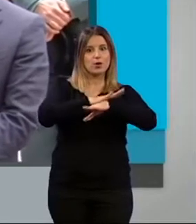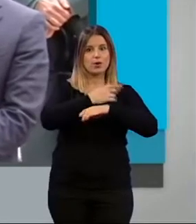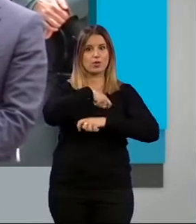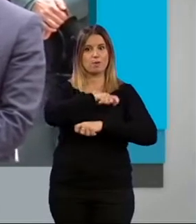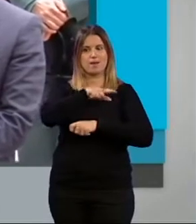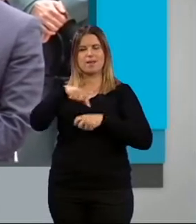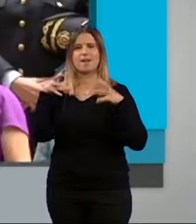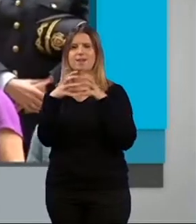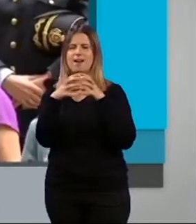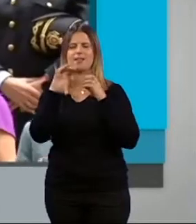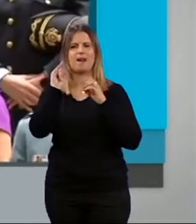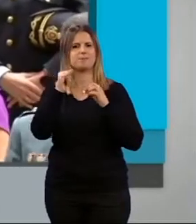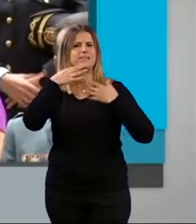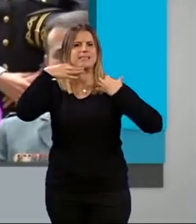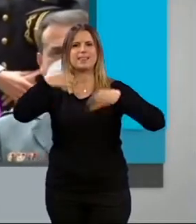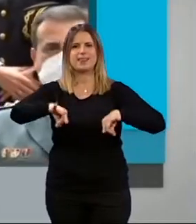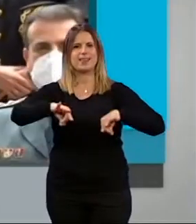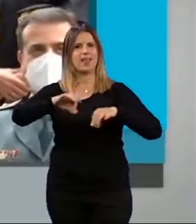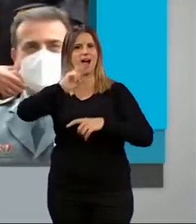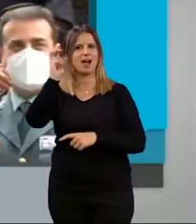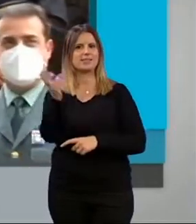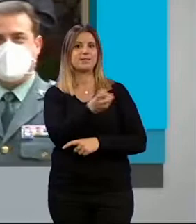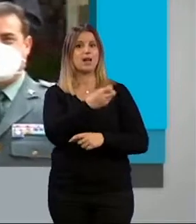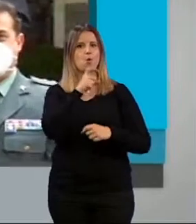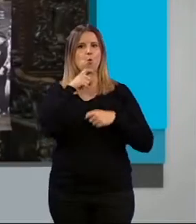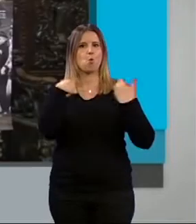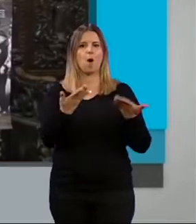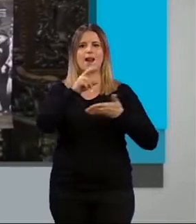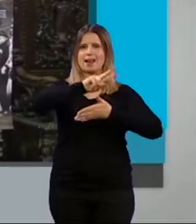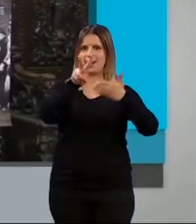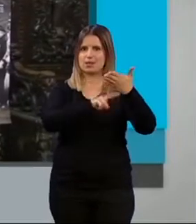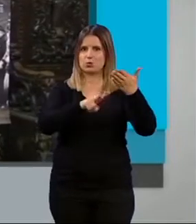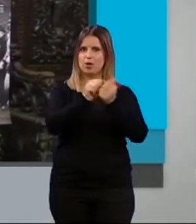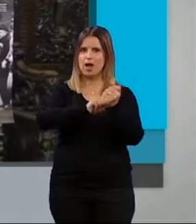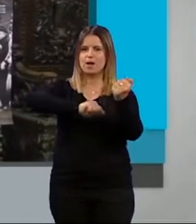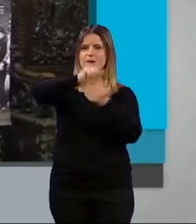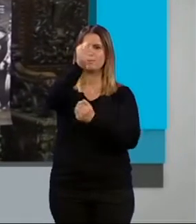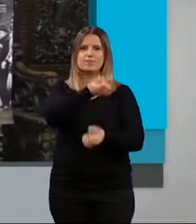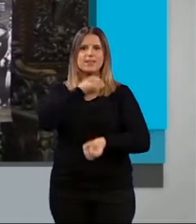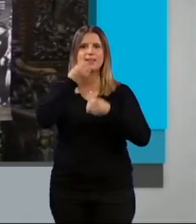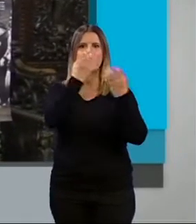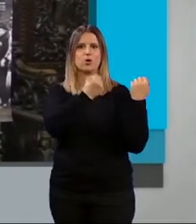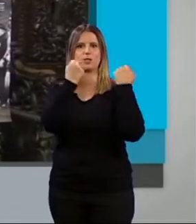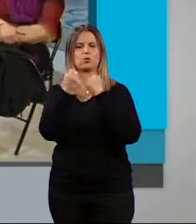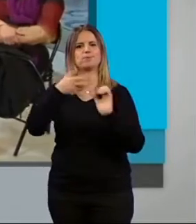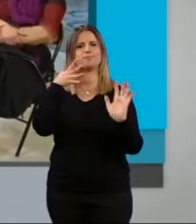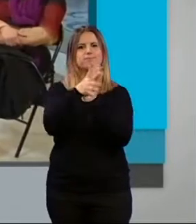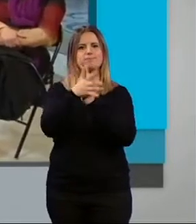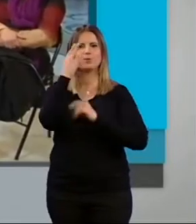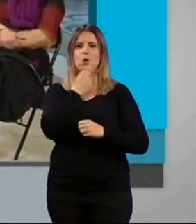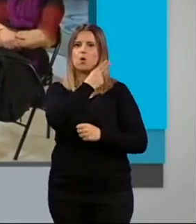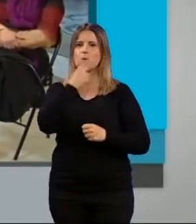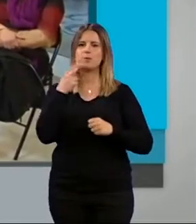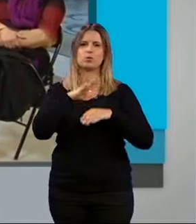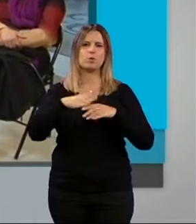ha acogido una sencilla actividad en la que se ha procedido a la lectura de la declaración institucional en la que se expresa el compromiso en